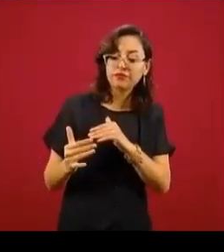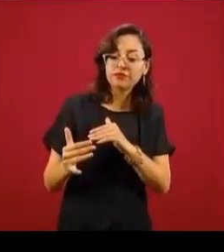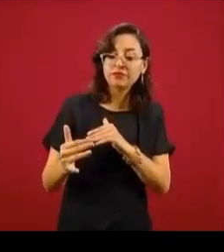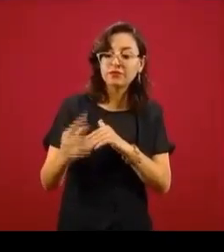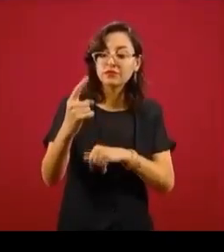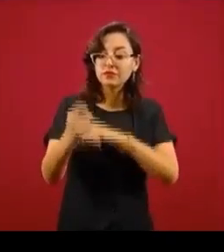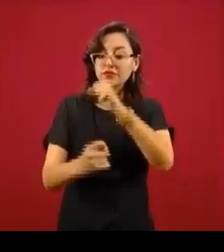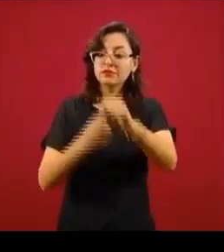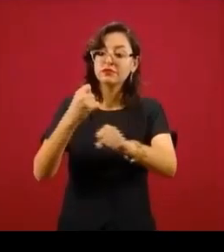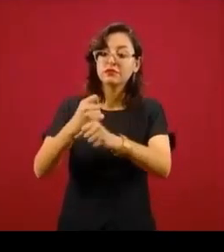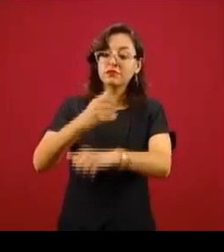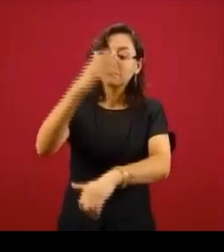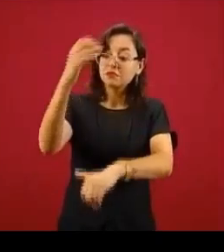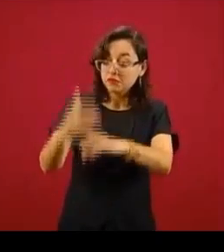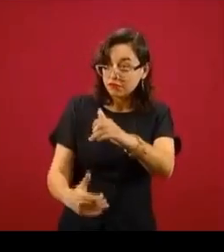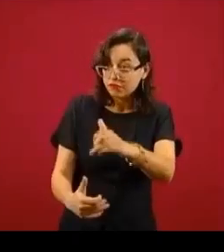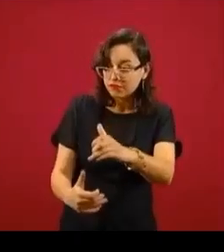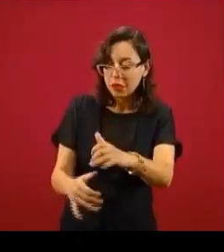presupuesto.